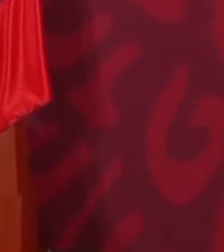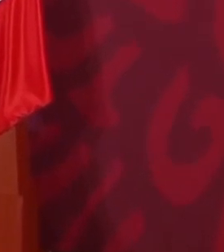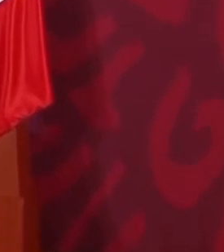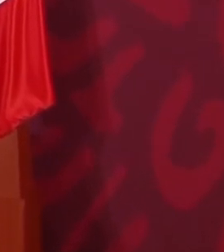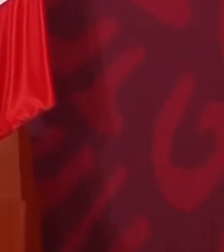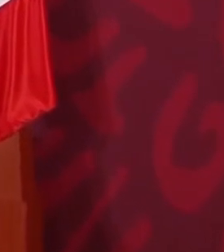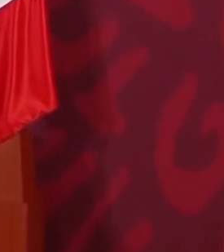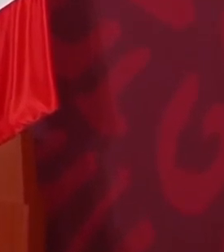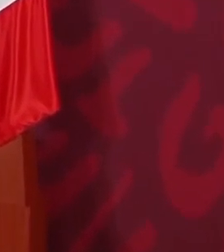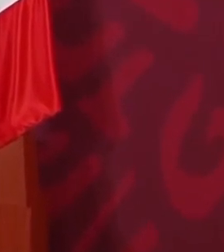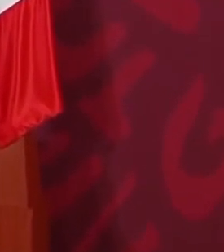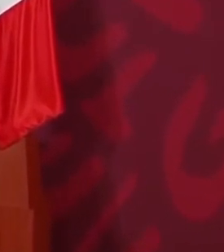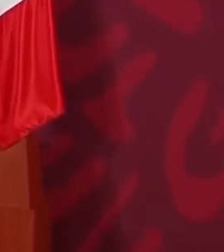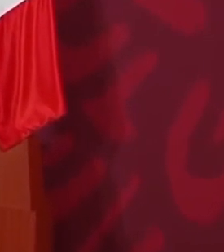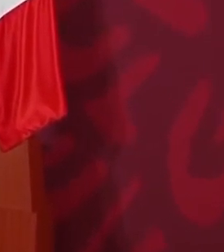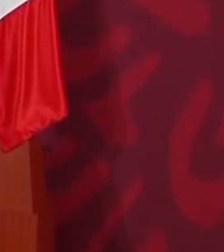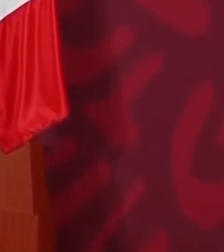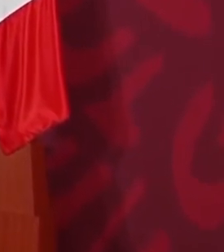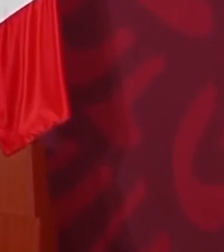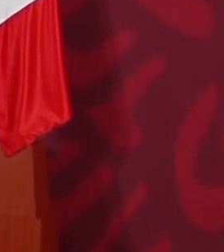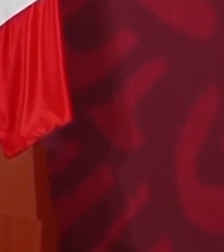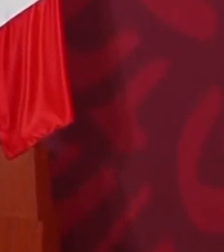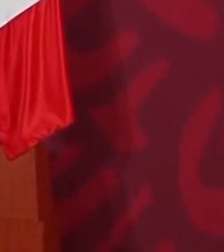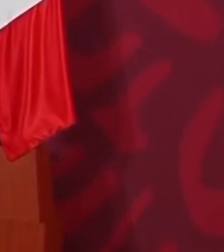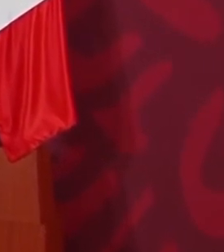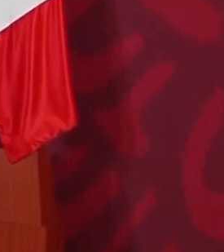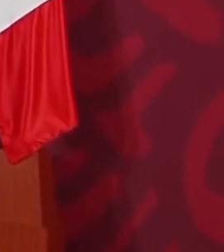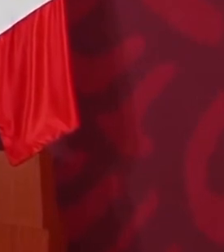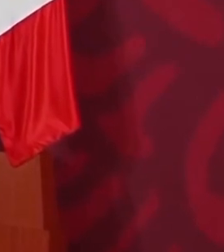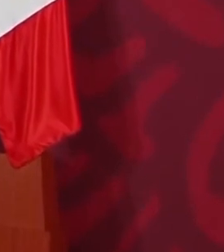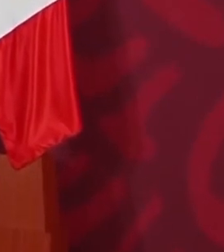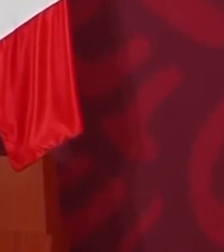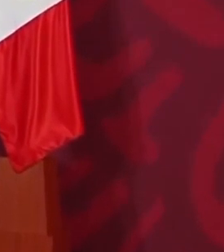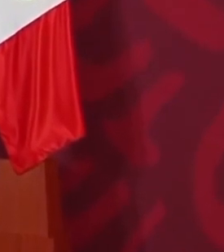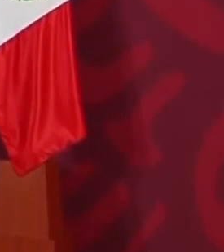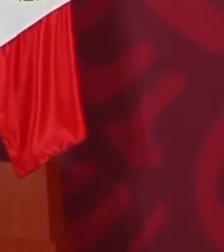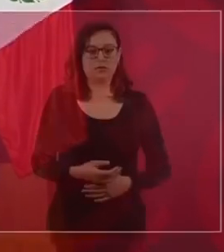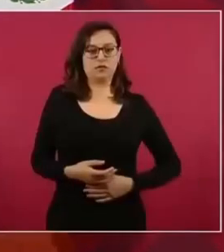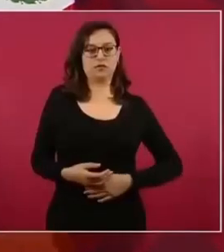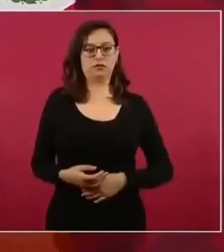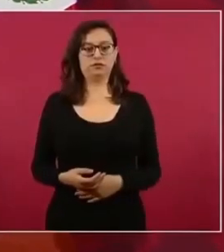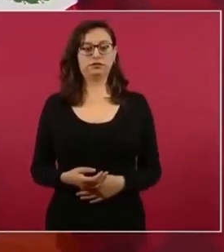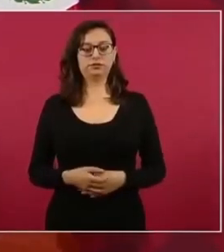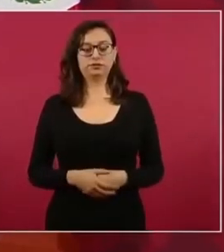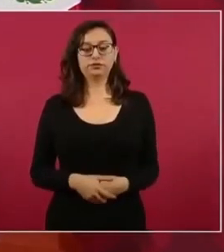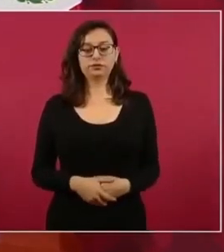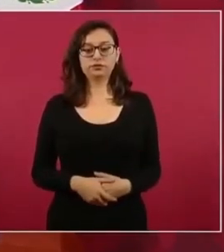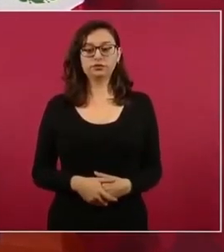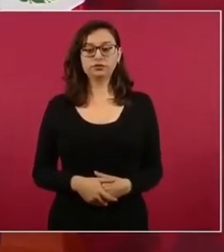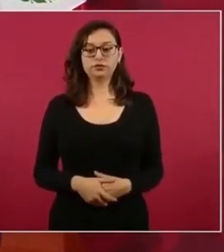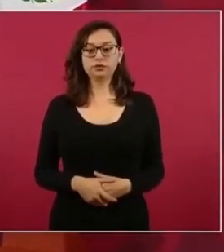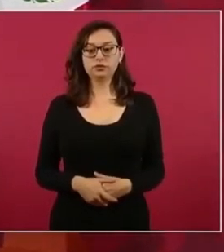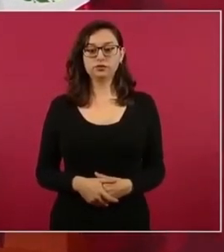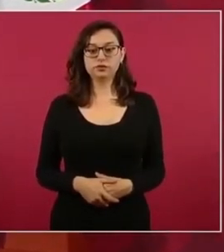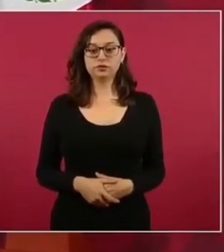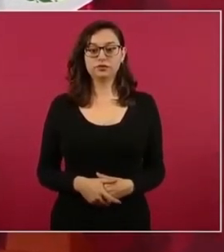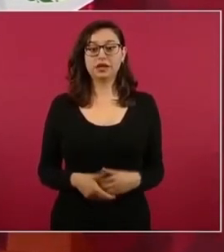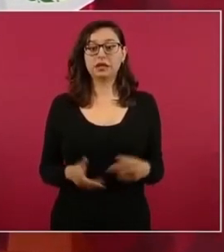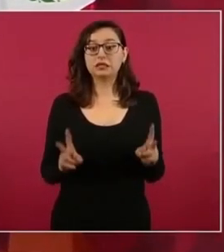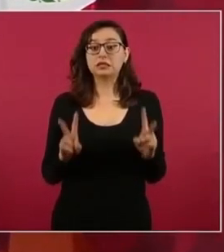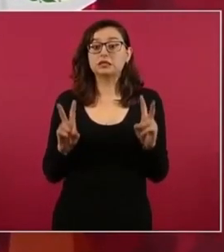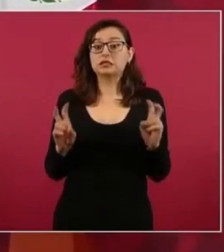y mande en su comportamiento con relación